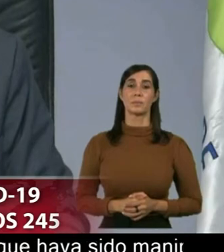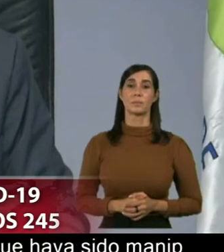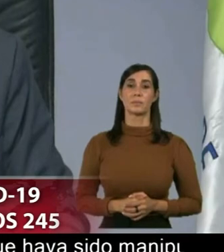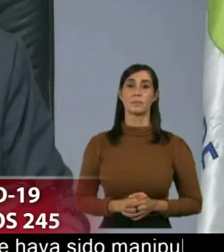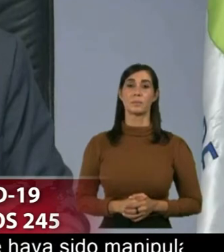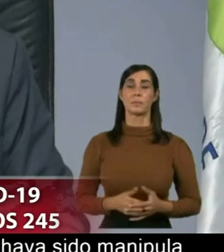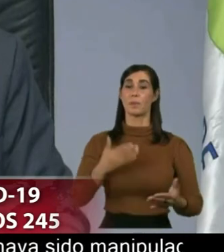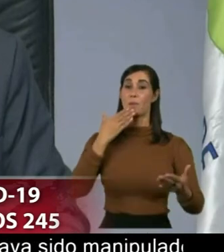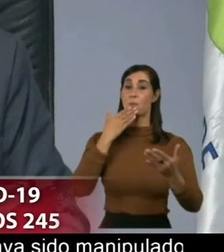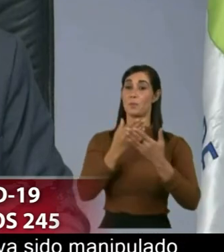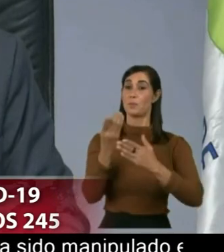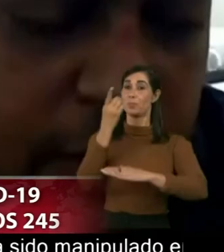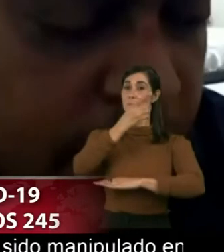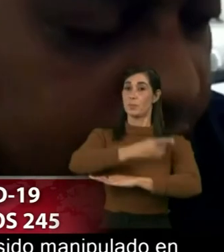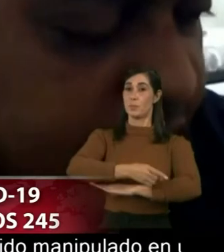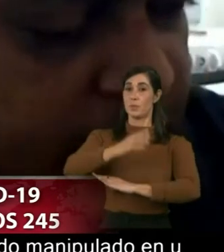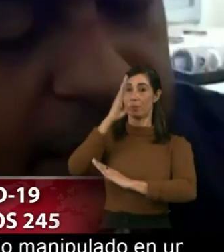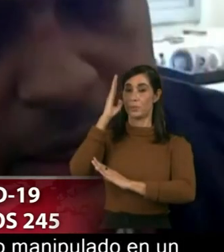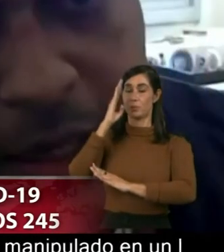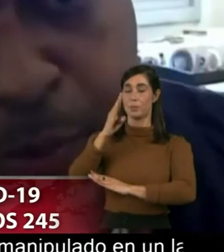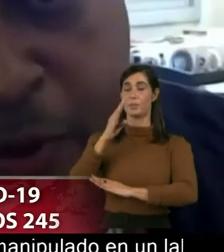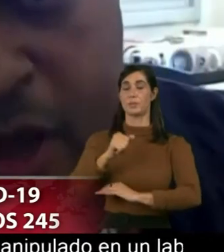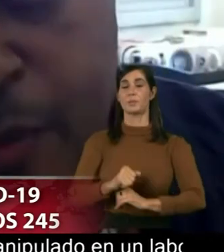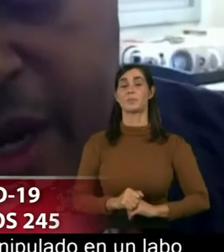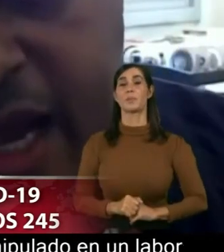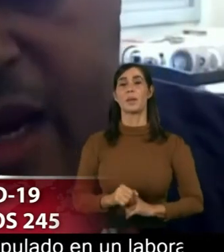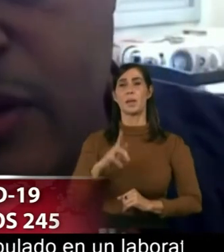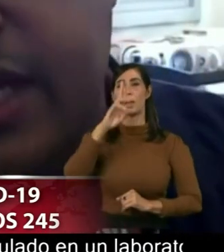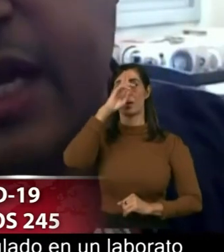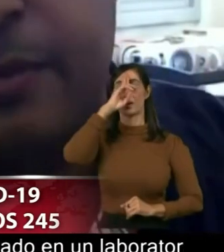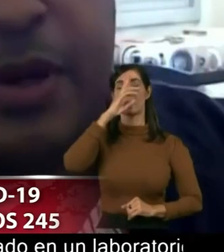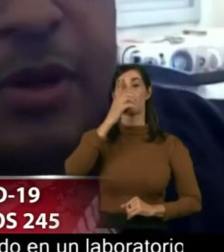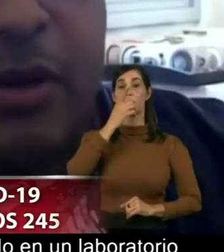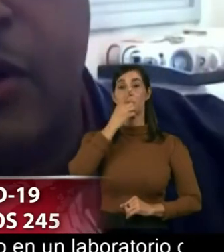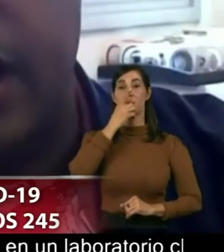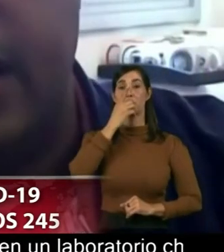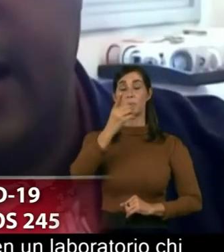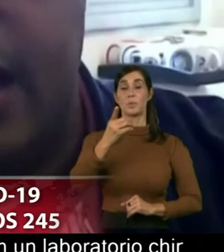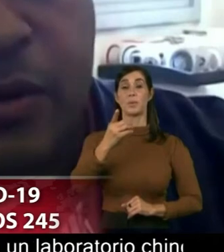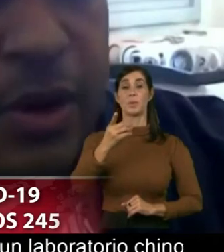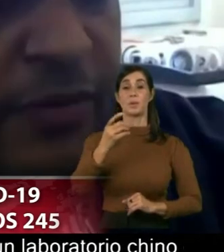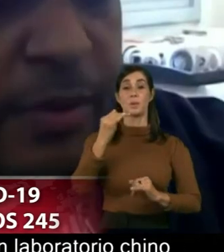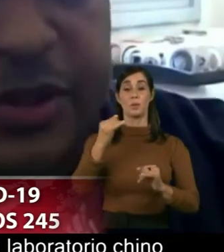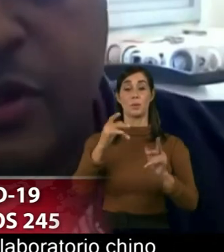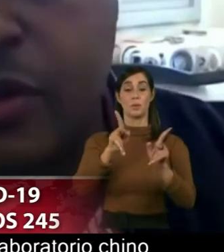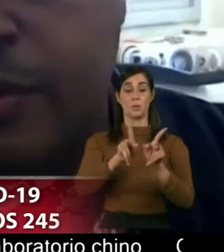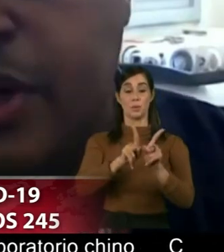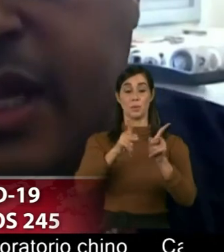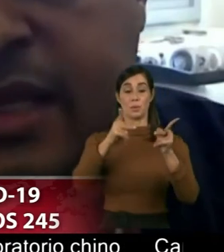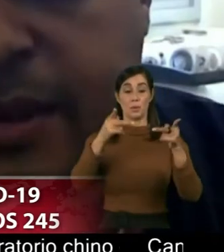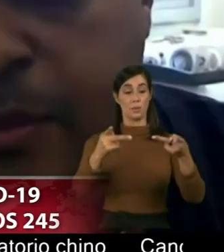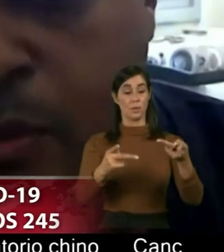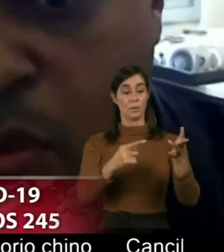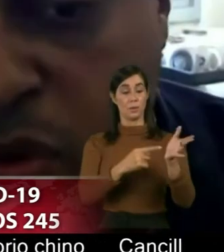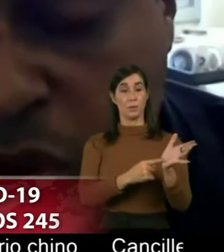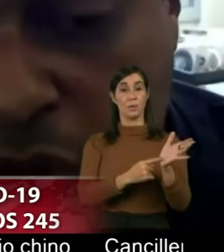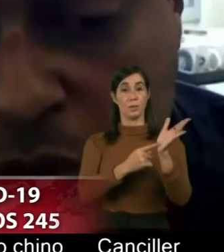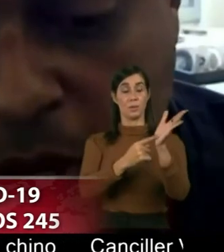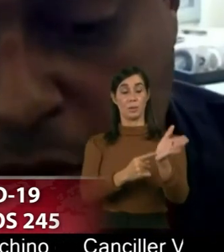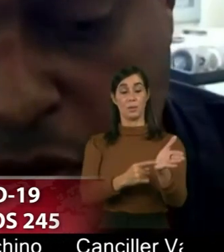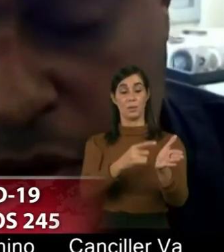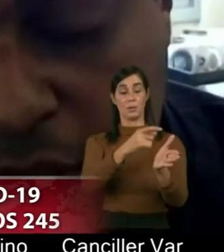muy buenos días señor ministro buenos días colegas república dominicana hoy saca el periódico el día una información importante